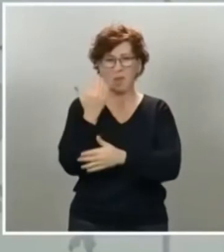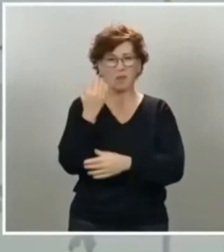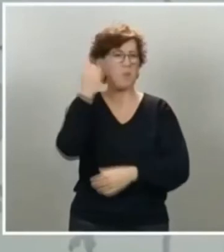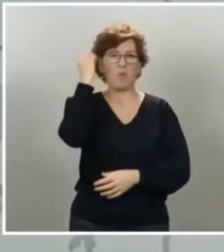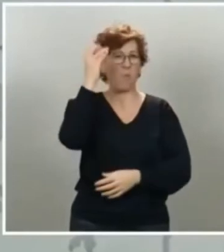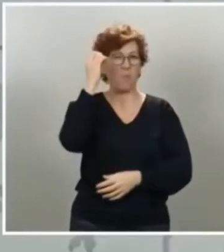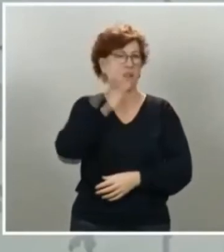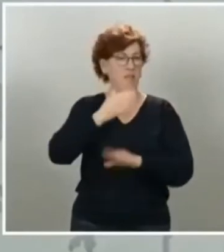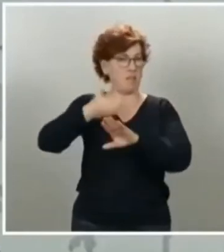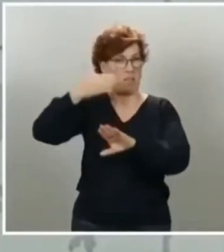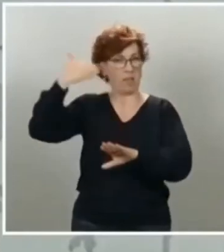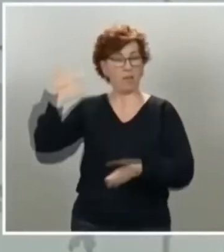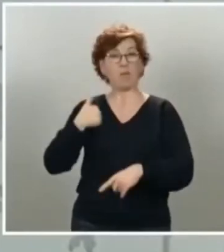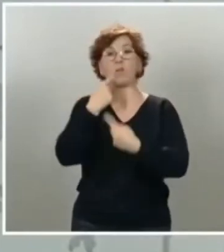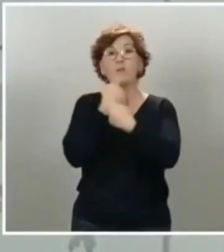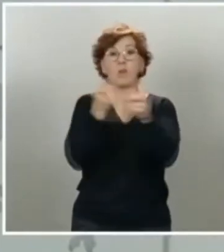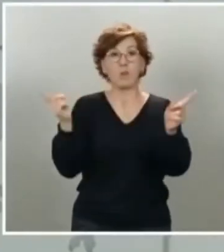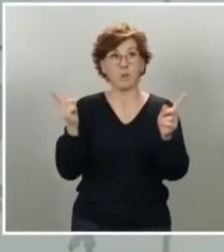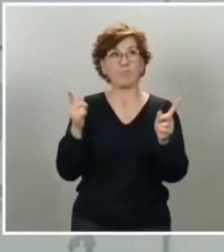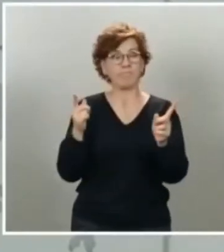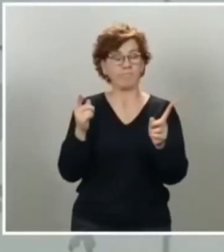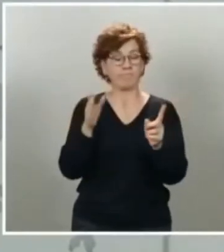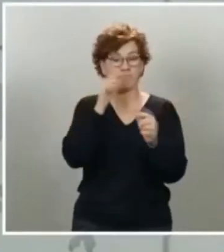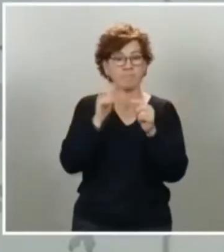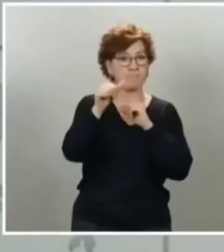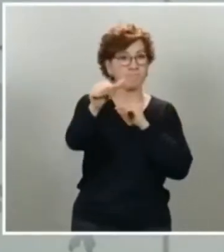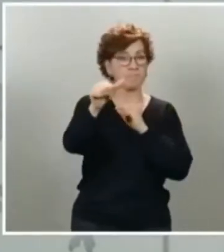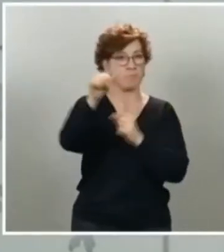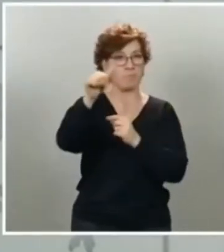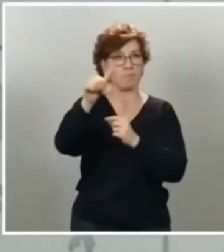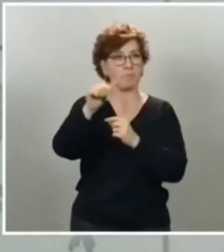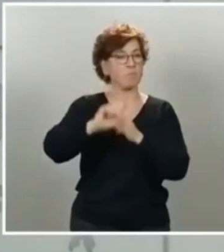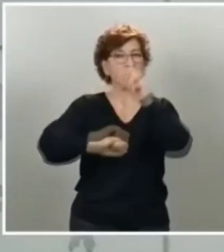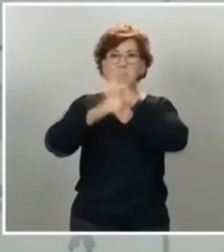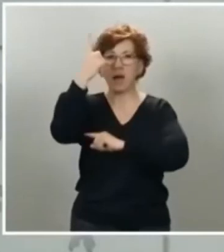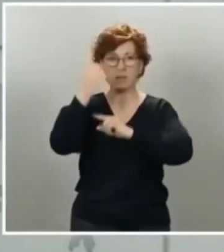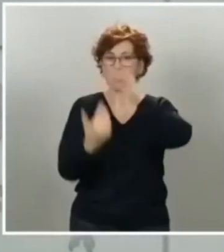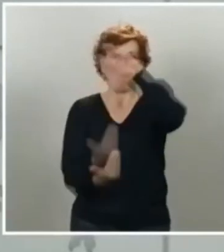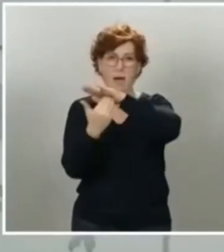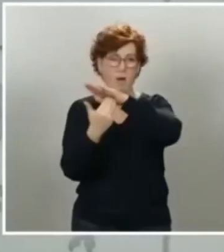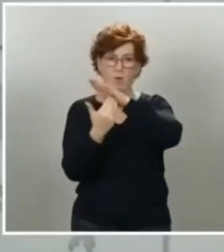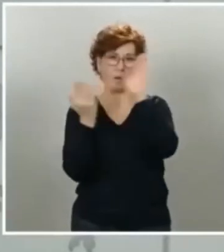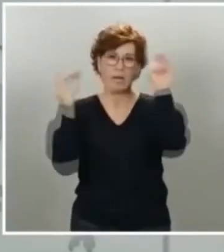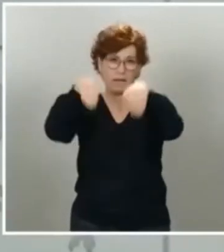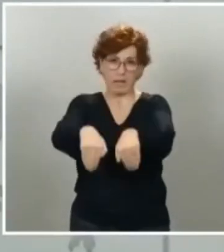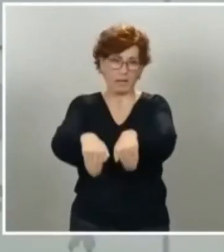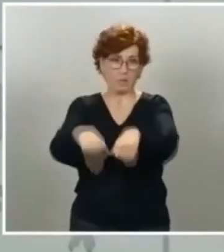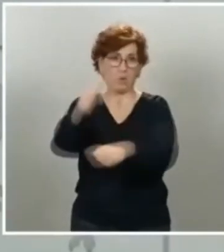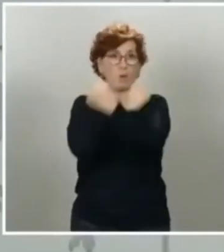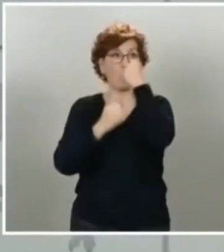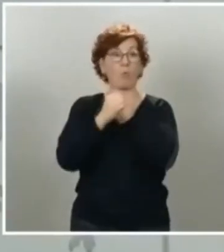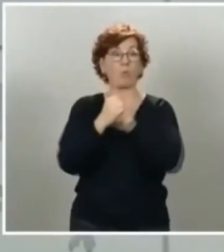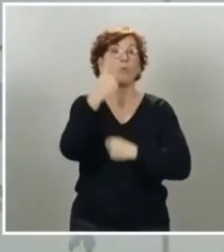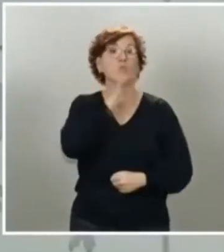hallábamos ante el mayor parón, el mayor cataclismo económico en un siglo. Pues bien, los